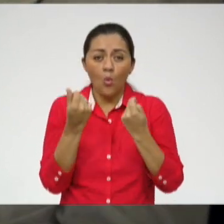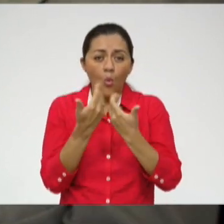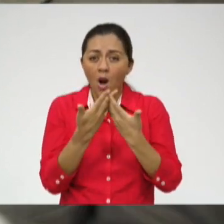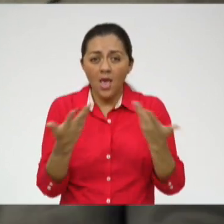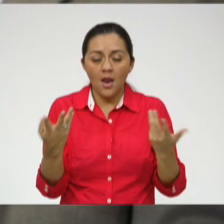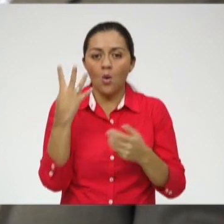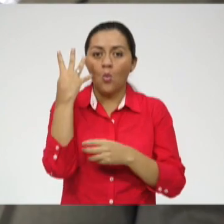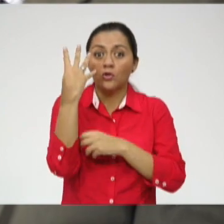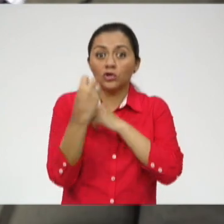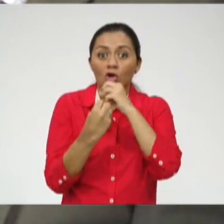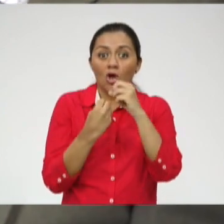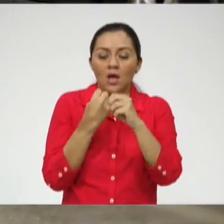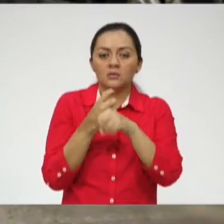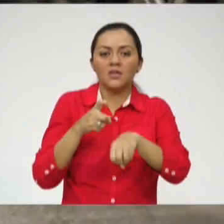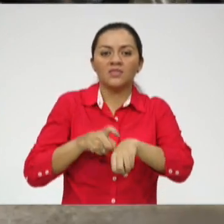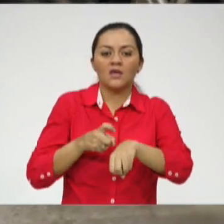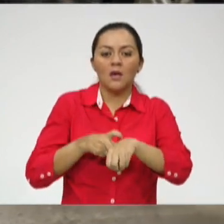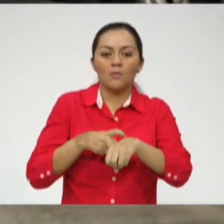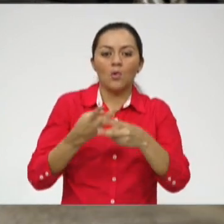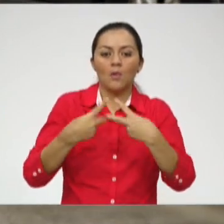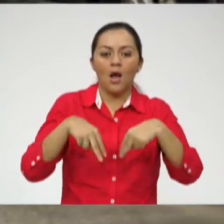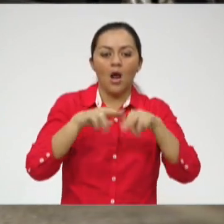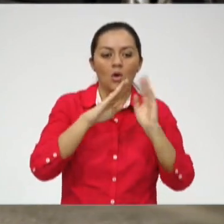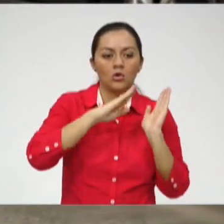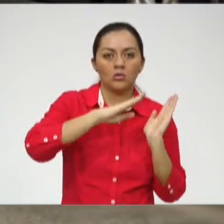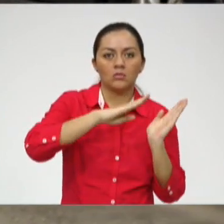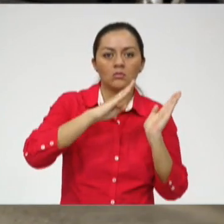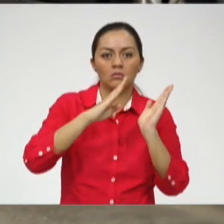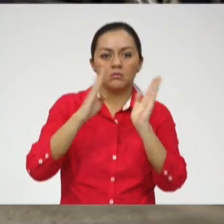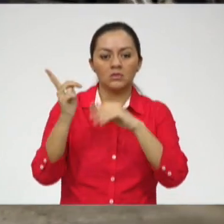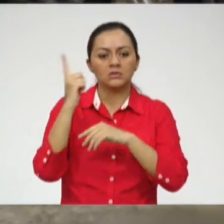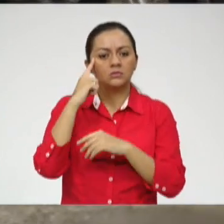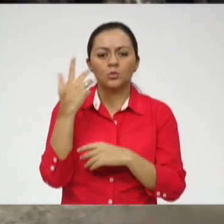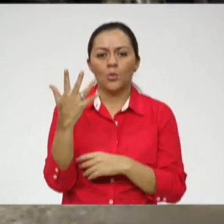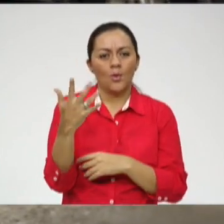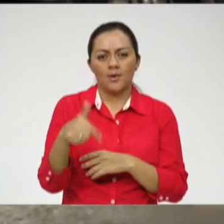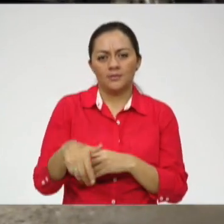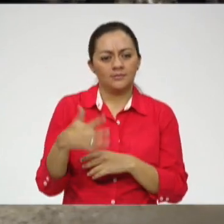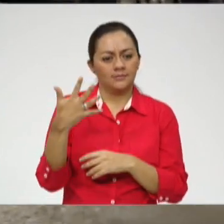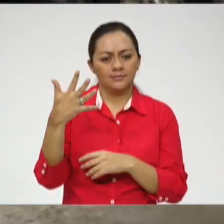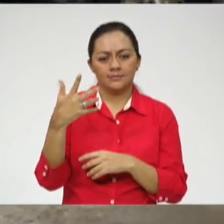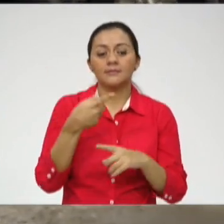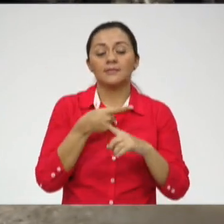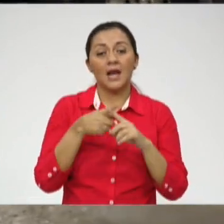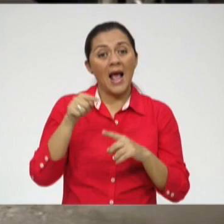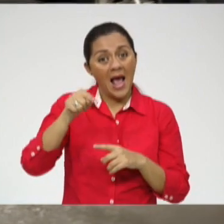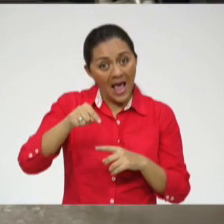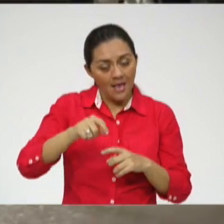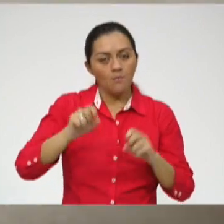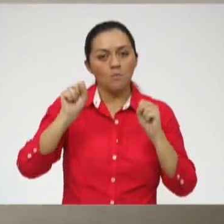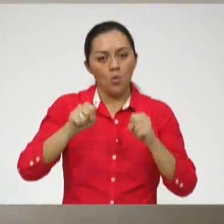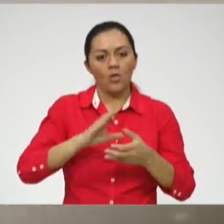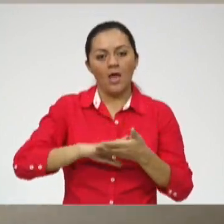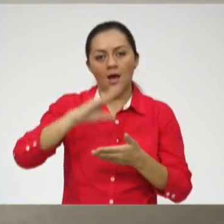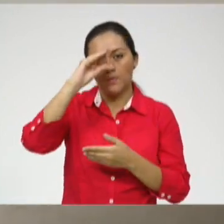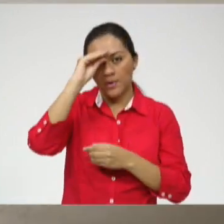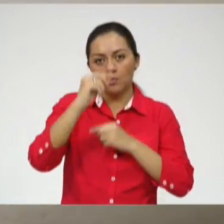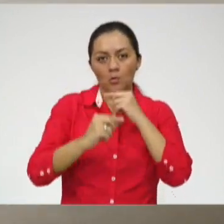enseña a valorar el tiempo. Eso no hay todavía. Y en ese sentido es como podríamos aprender.